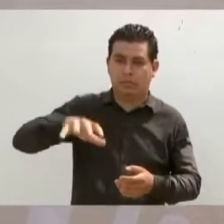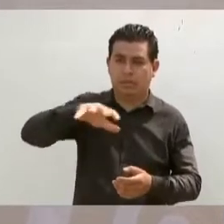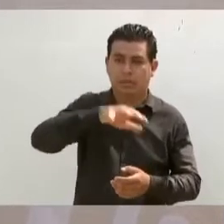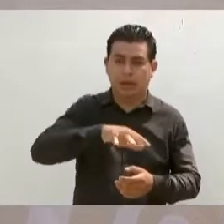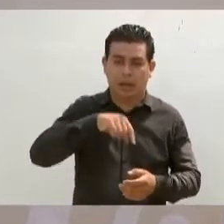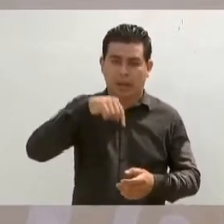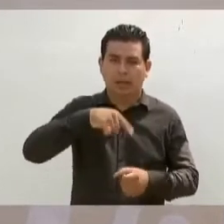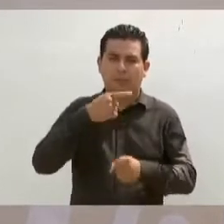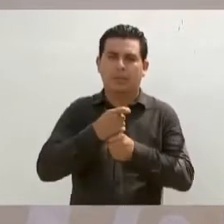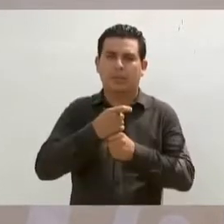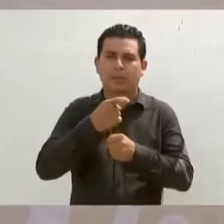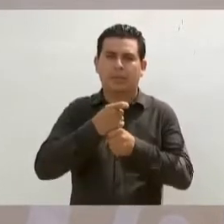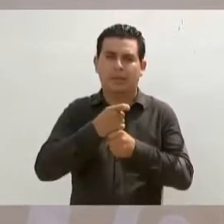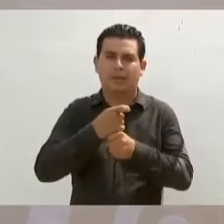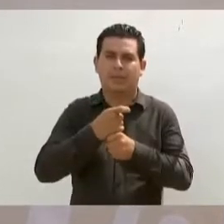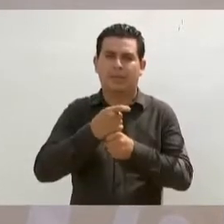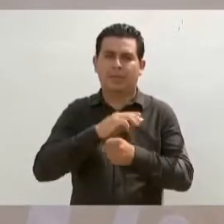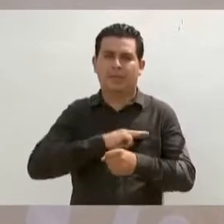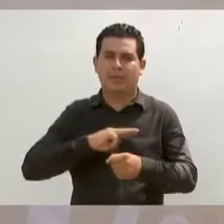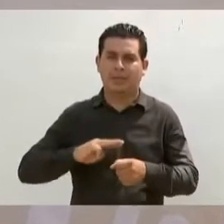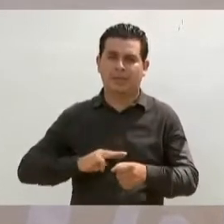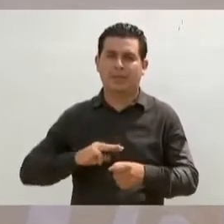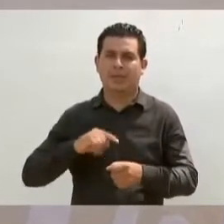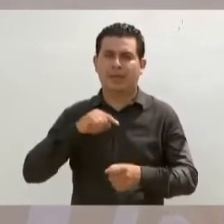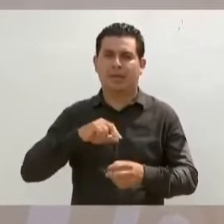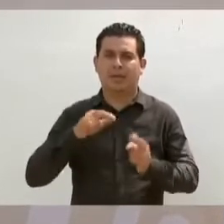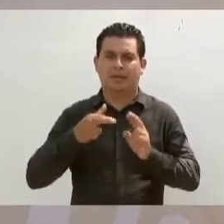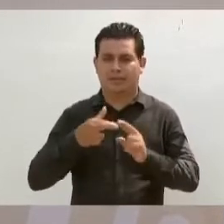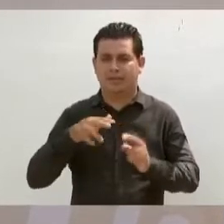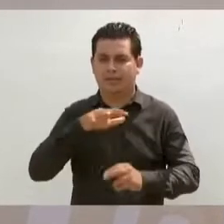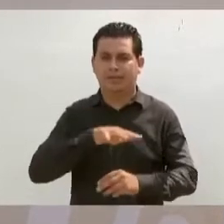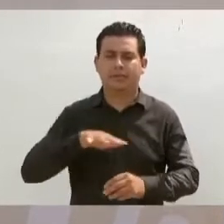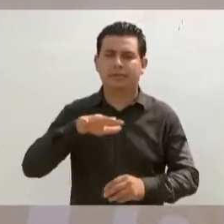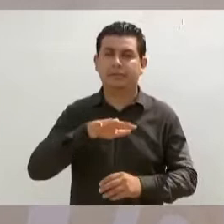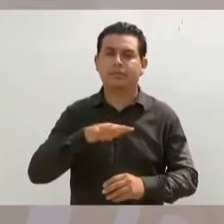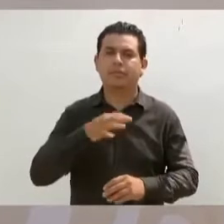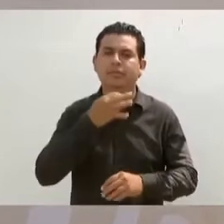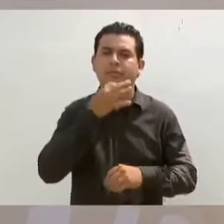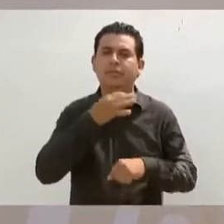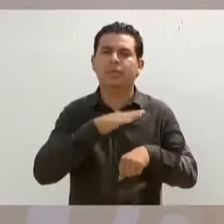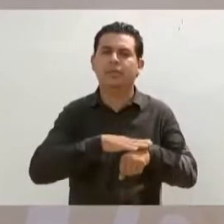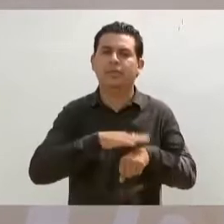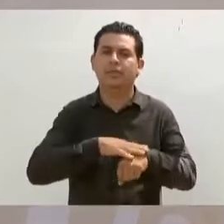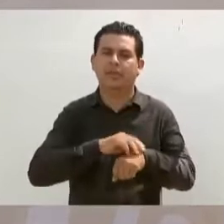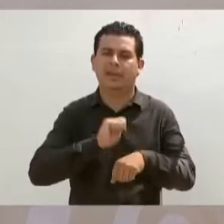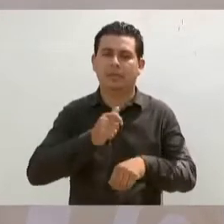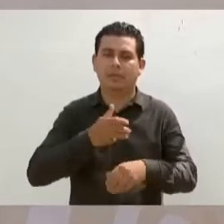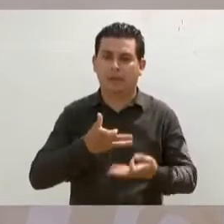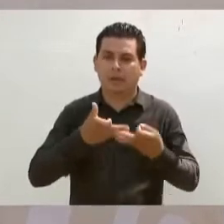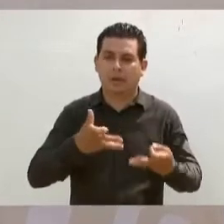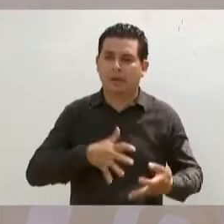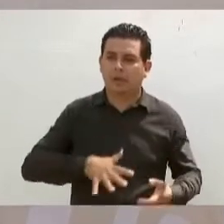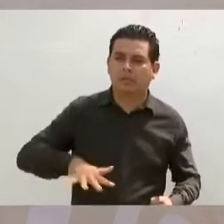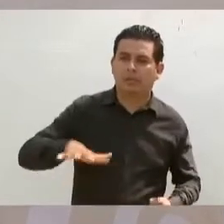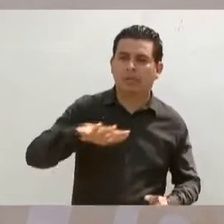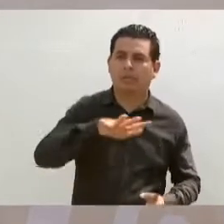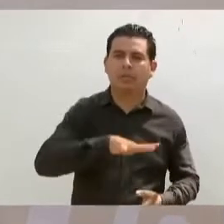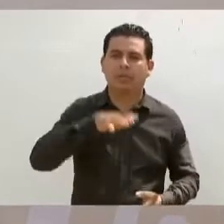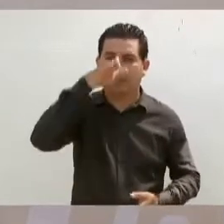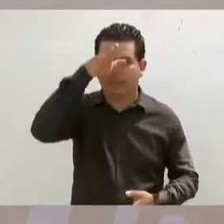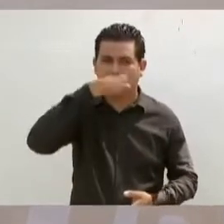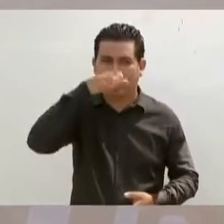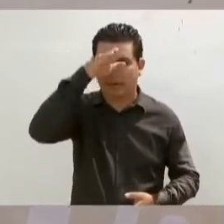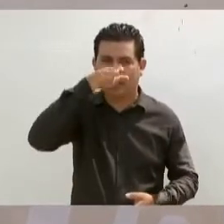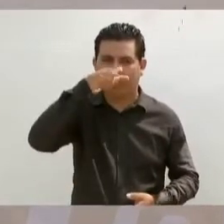Este municipio y esta región, presidente, es la tierra del mango. Y